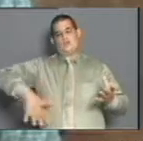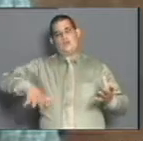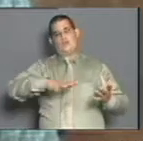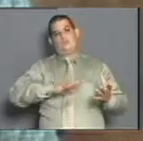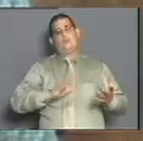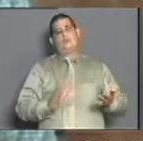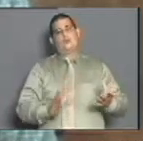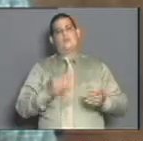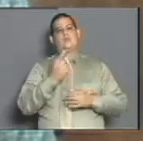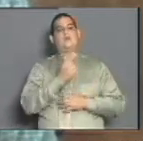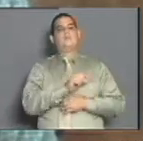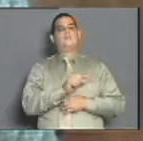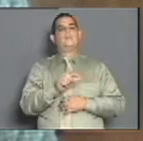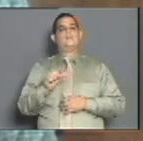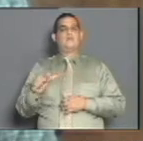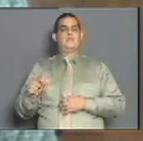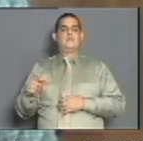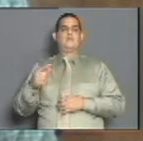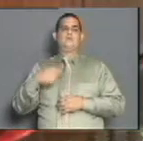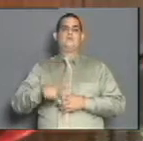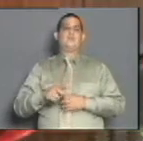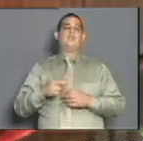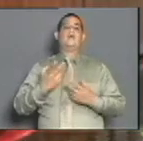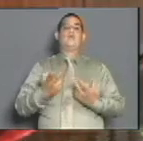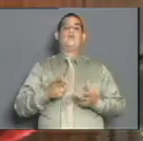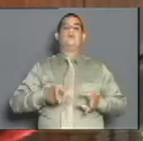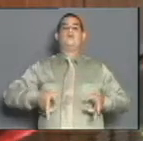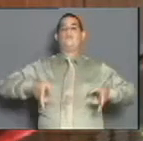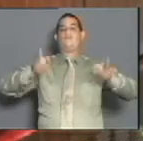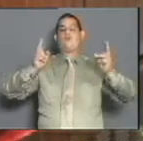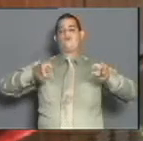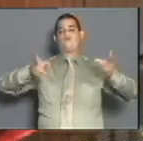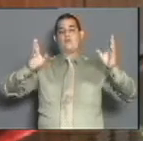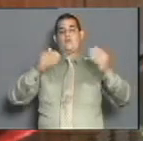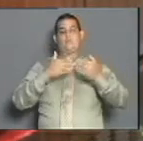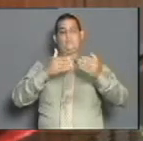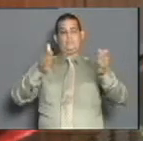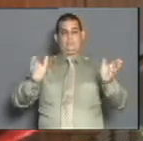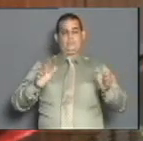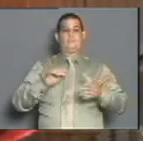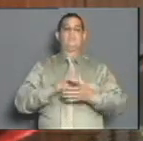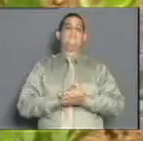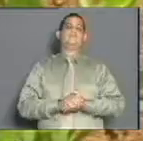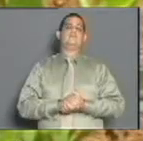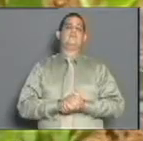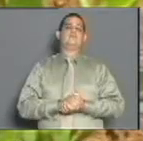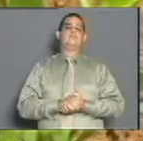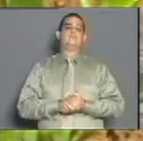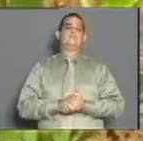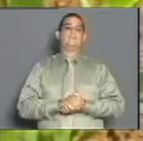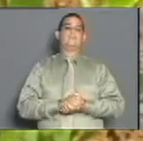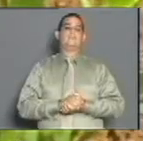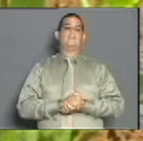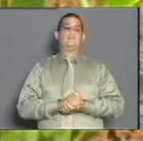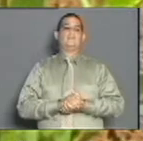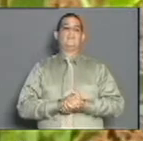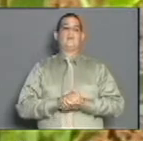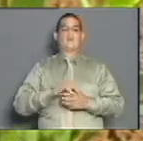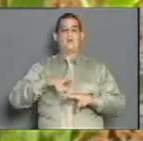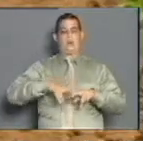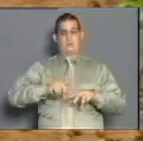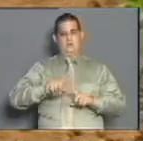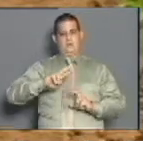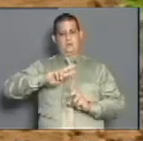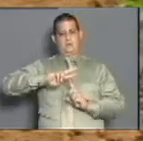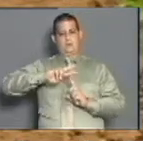abastecimiento a las instalaciones hoteleras en la reapertura de los servicios turísticos. Desde Holguín María Agniz